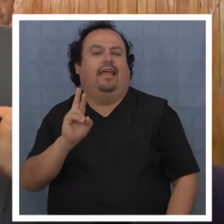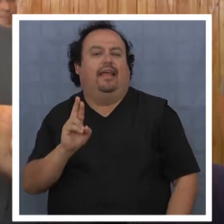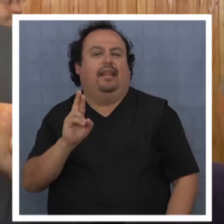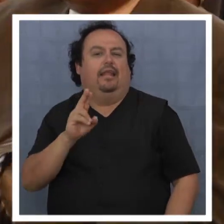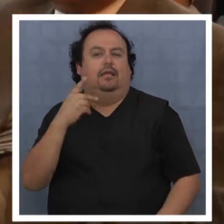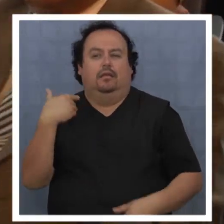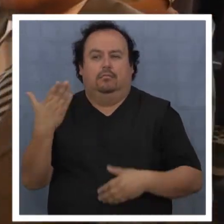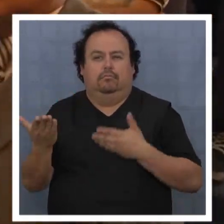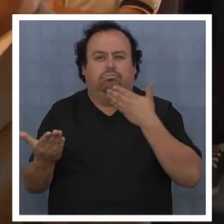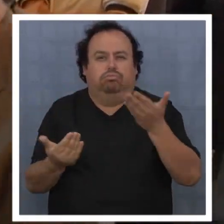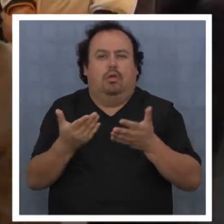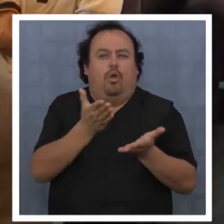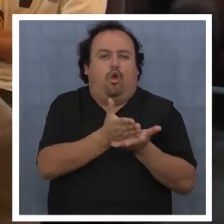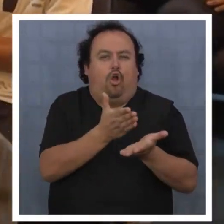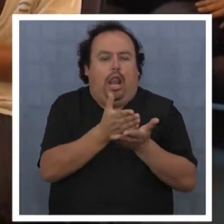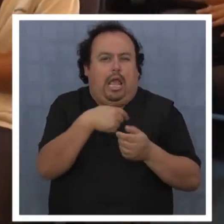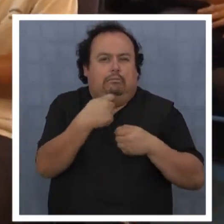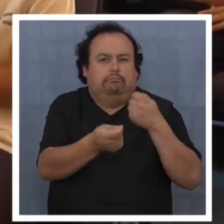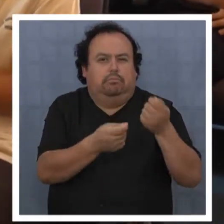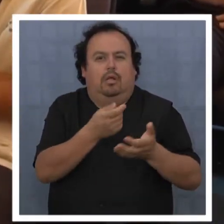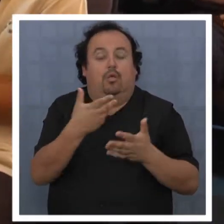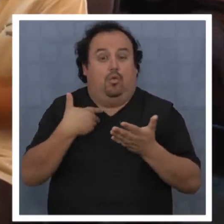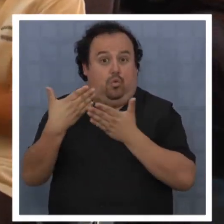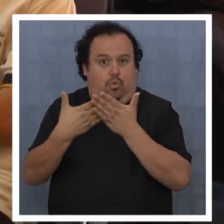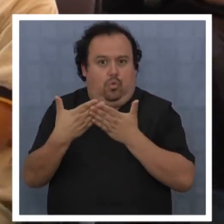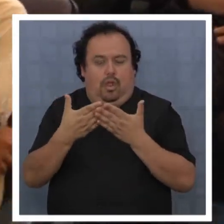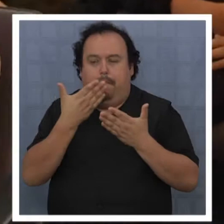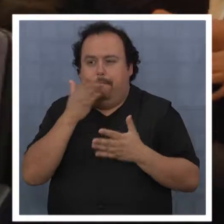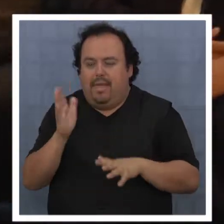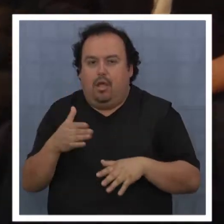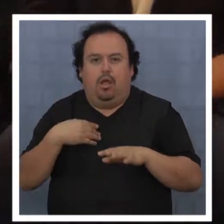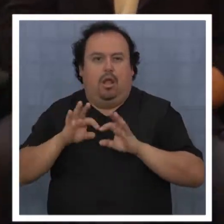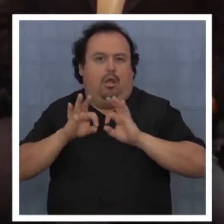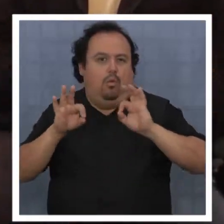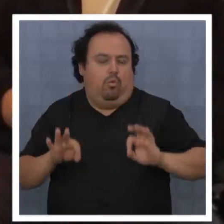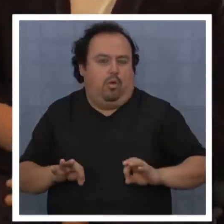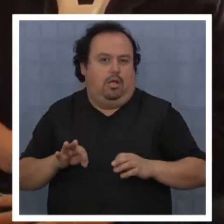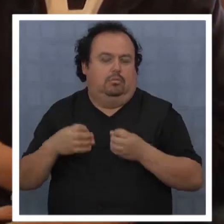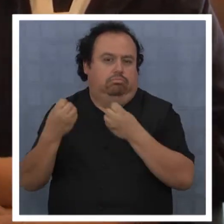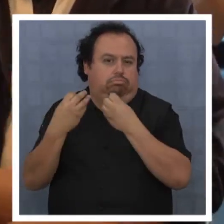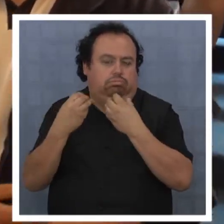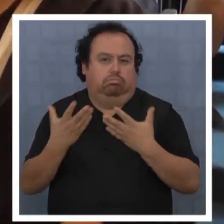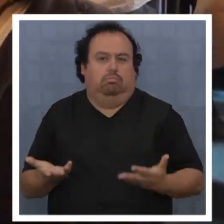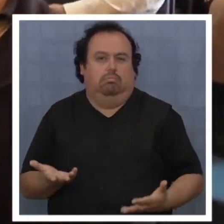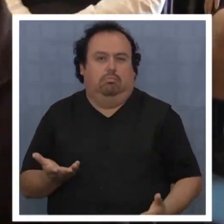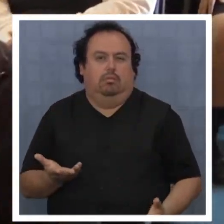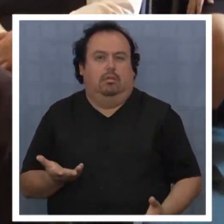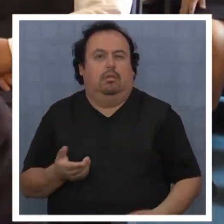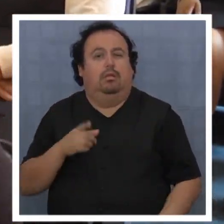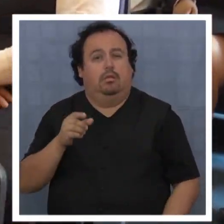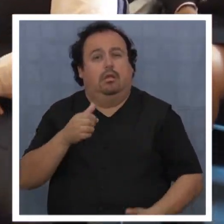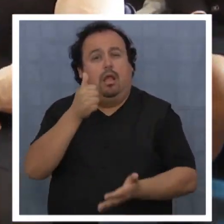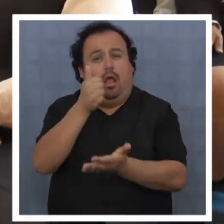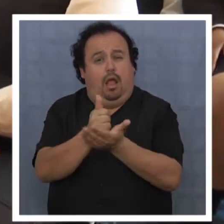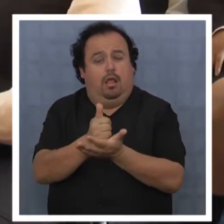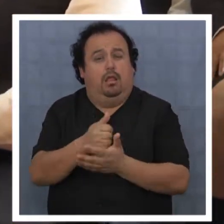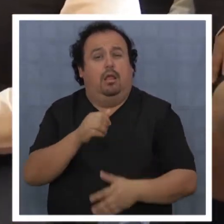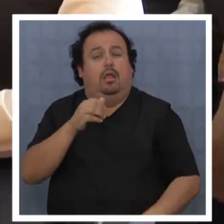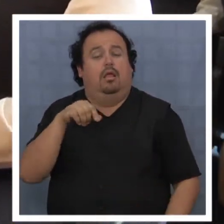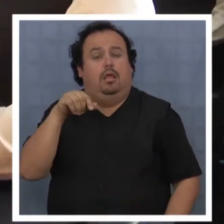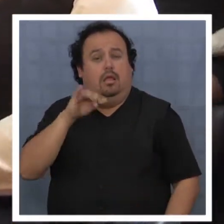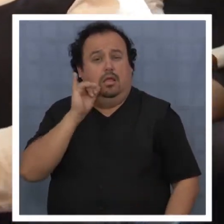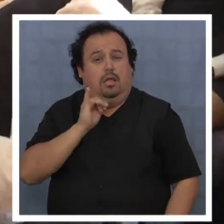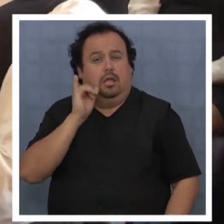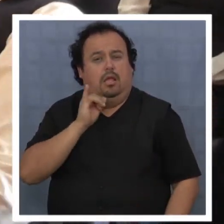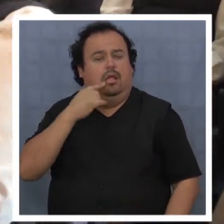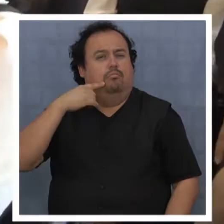de estos colegios de tal manera que nuestros estudiantes puedan recibir la mejor educación que se merece. Por otro lado, la alcaldesa de Iquique destacó